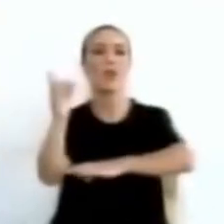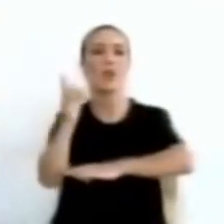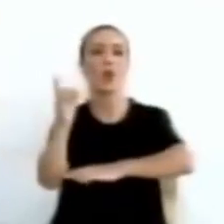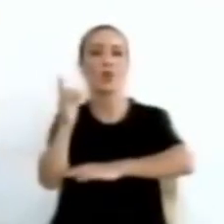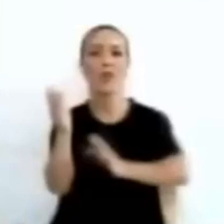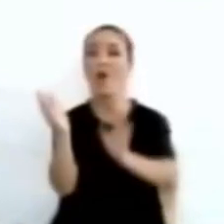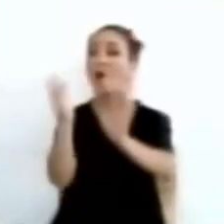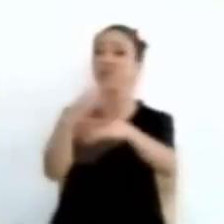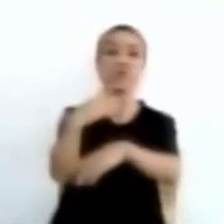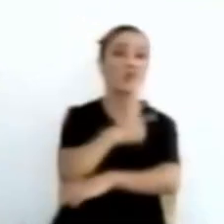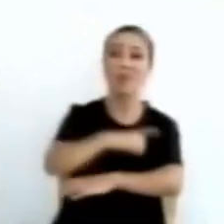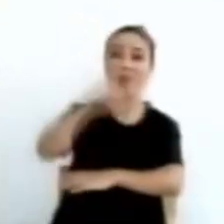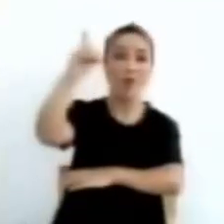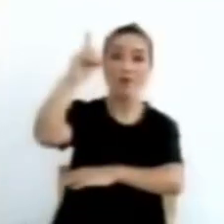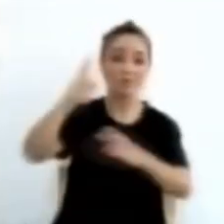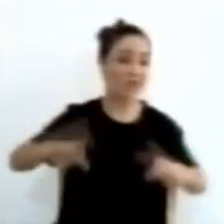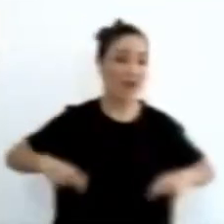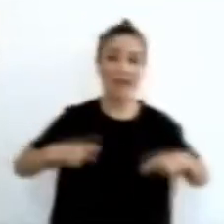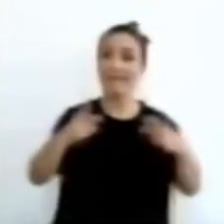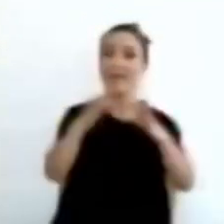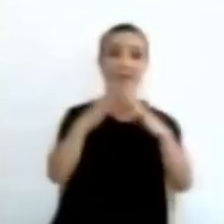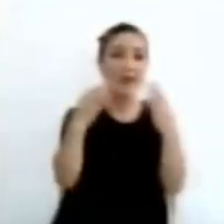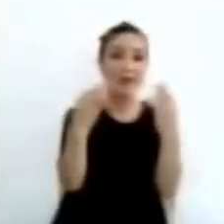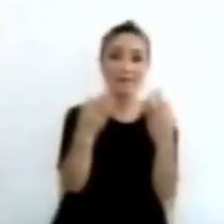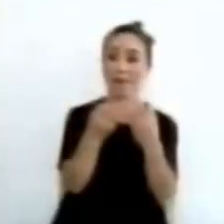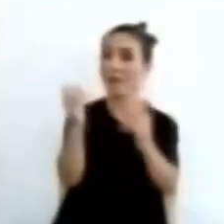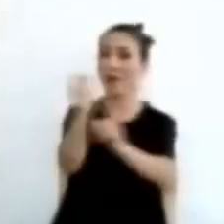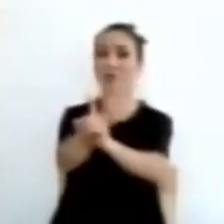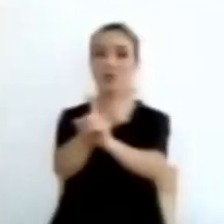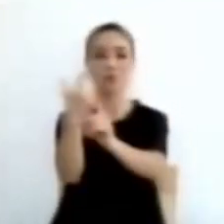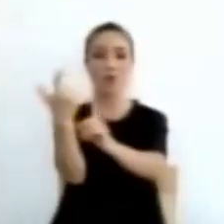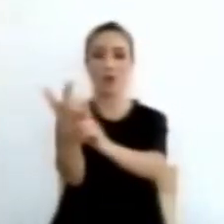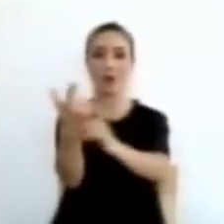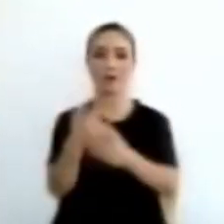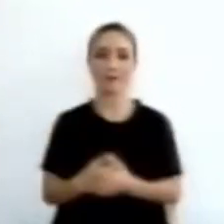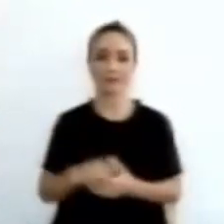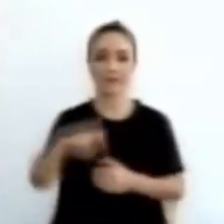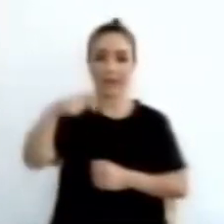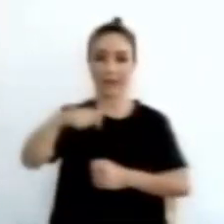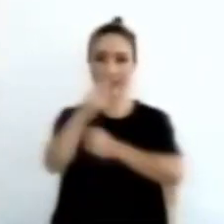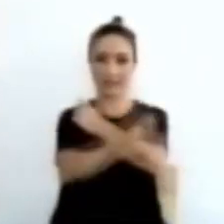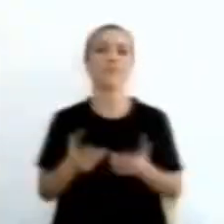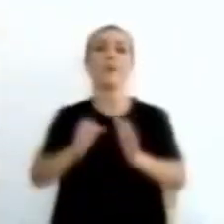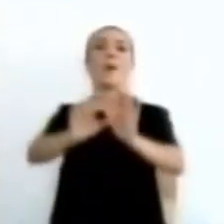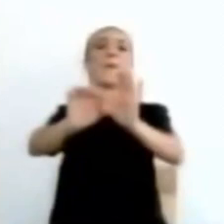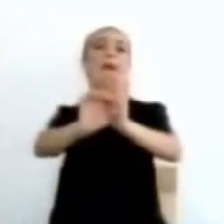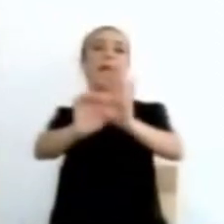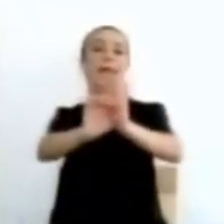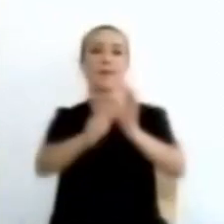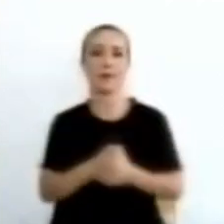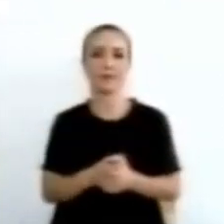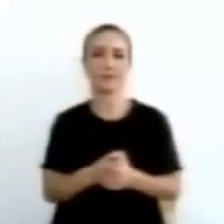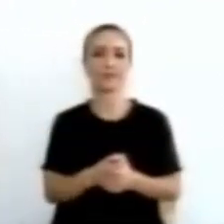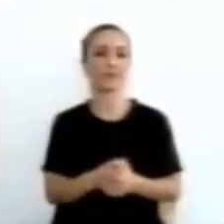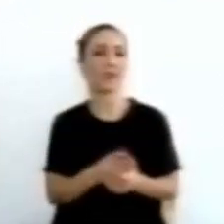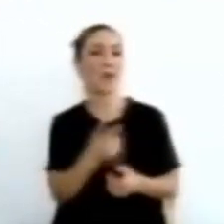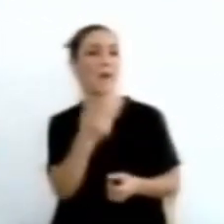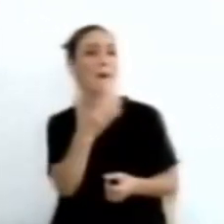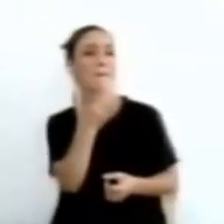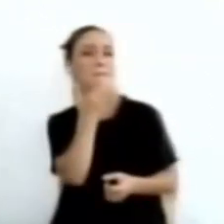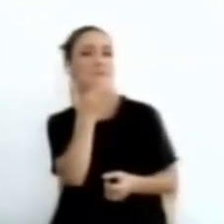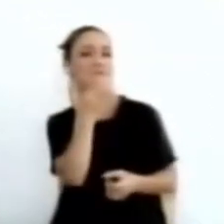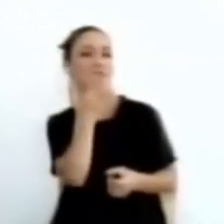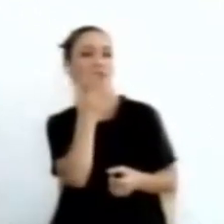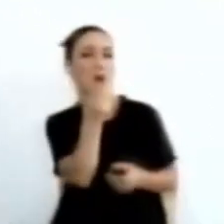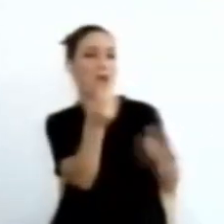Dios en la vida familiar y social de este país. preferimos gastar